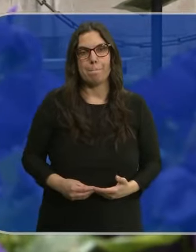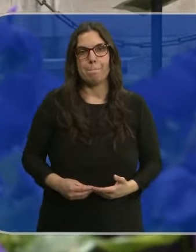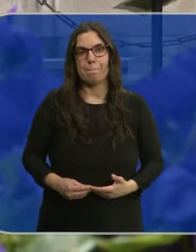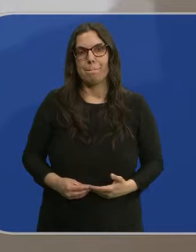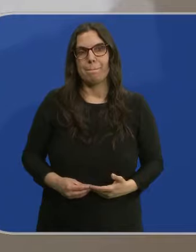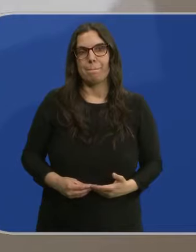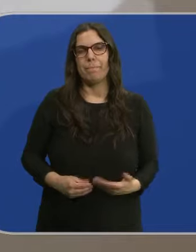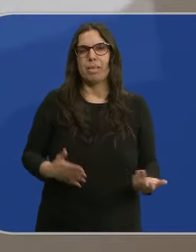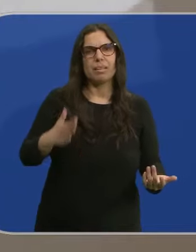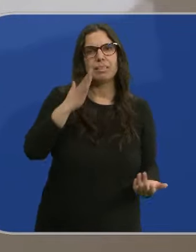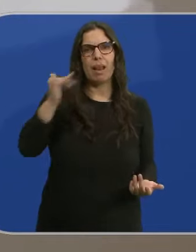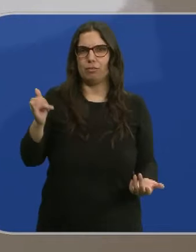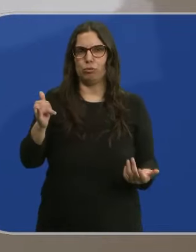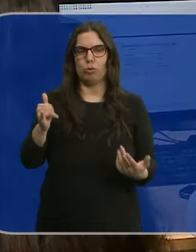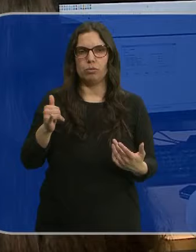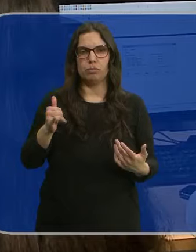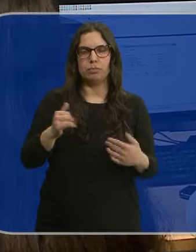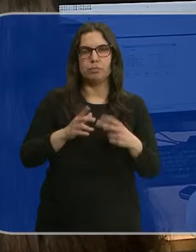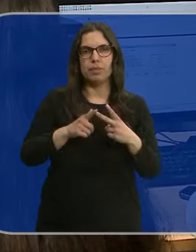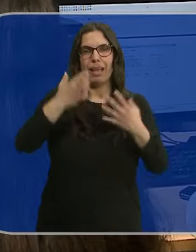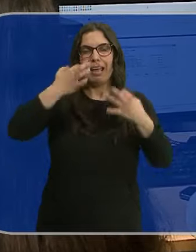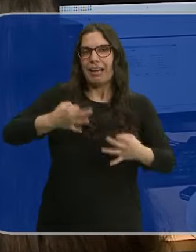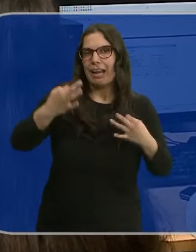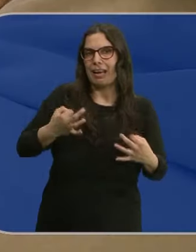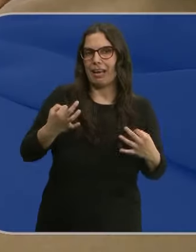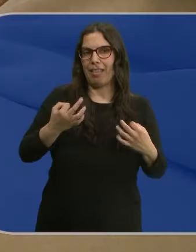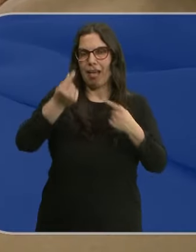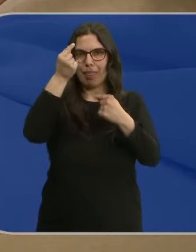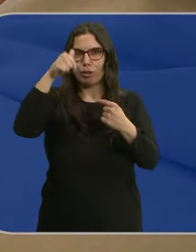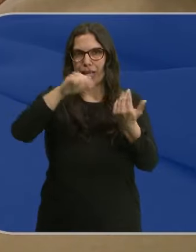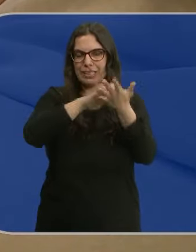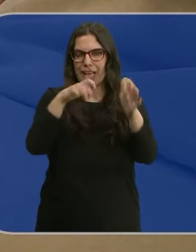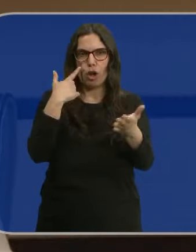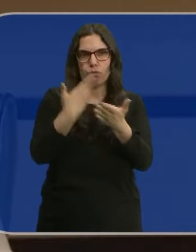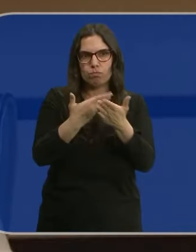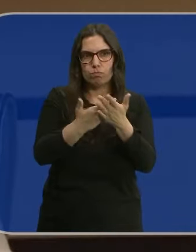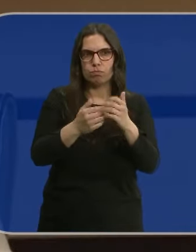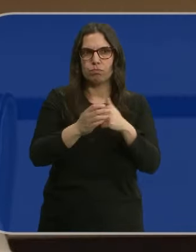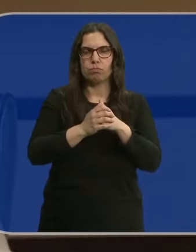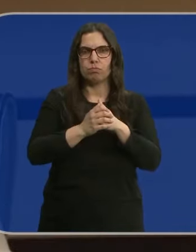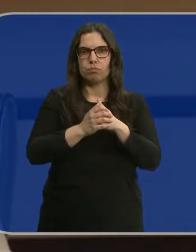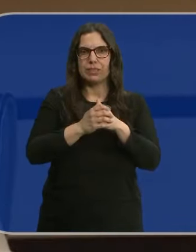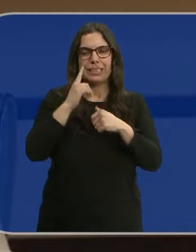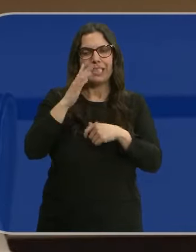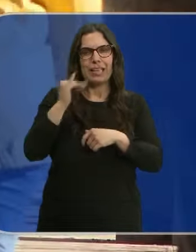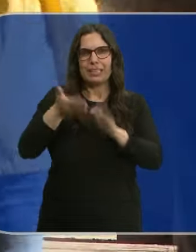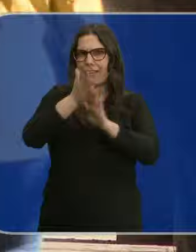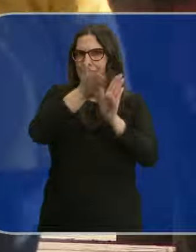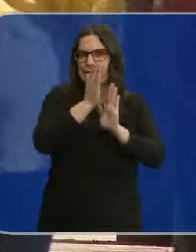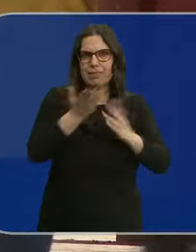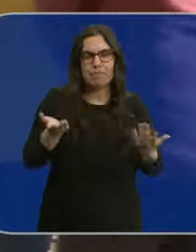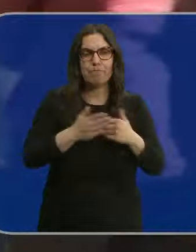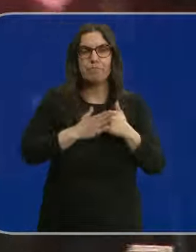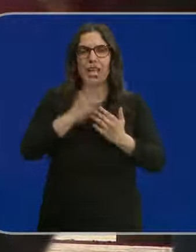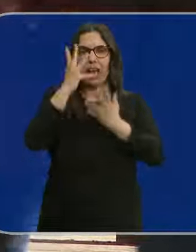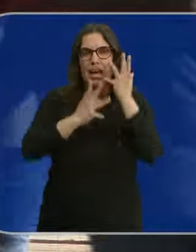De talento. No hay nada más valioso. De la realidad que revelan los datos en Castilla y León. No estamos siendo capaces de retener el talento. Y de